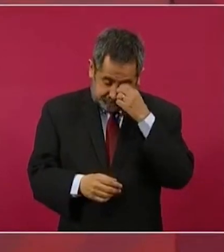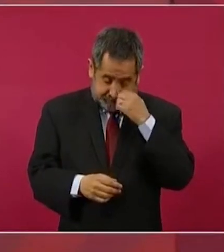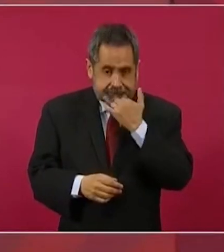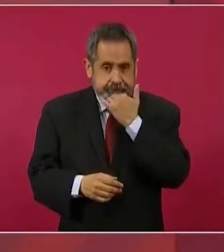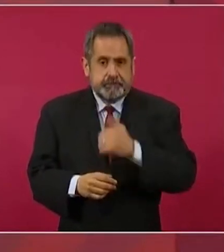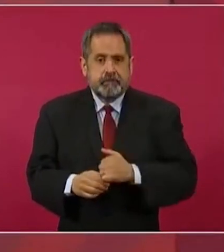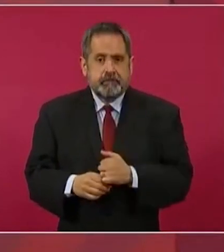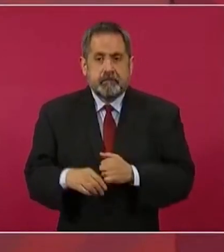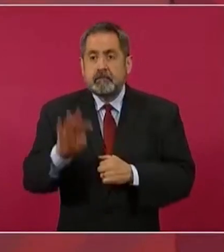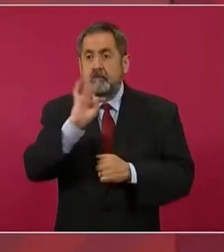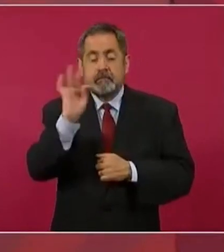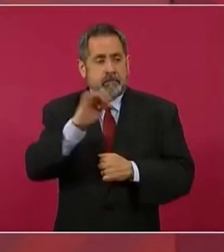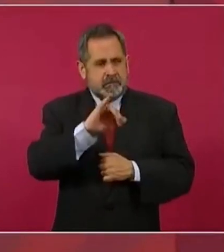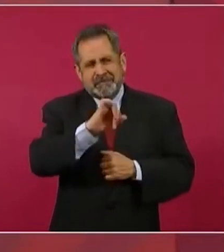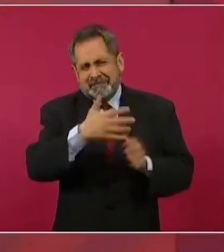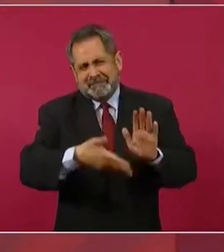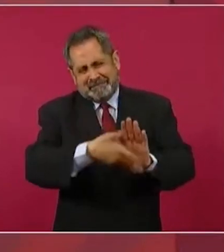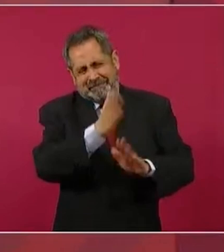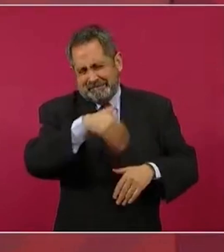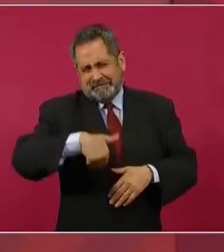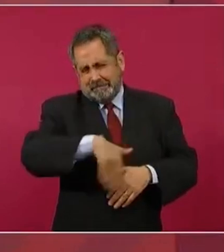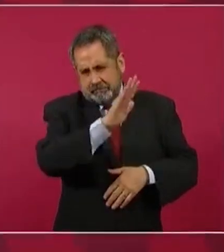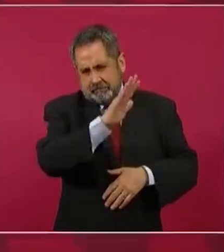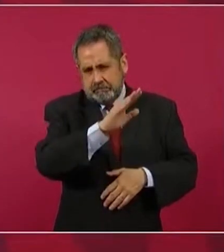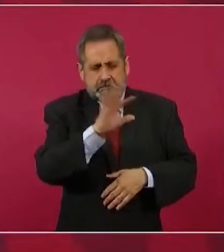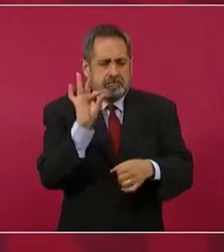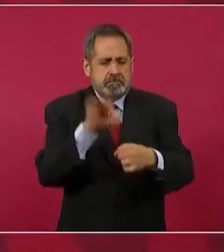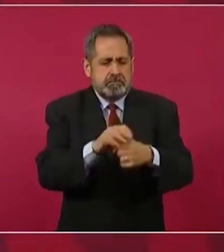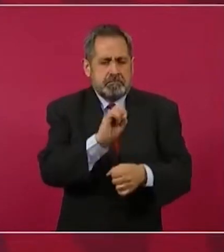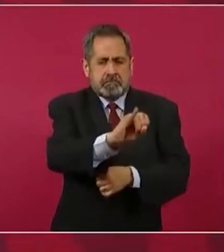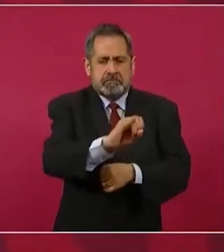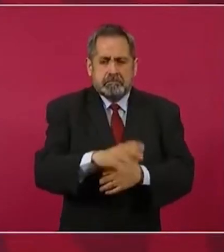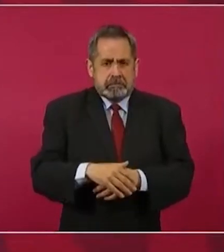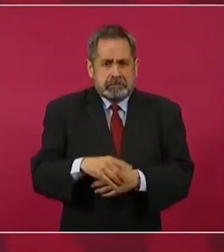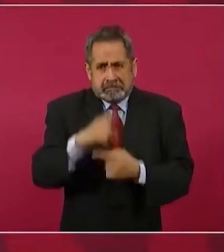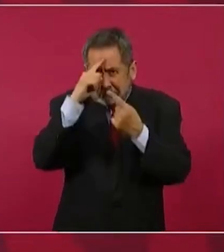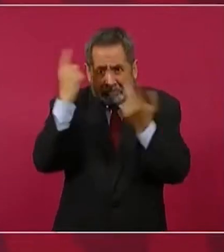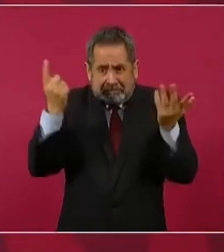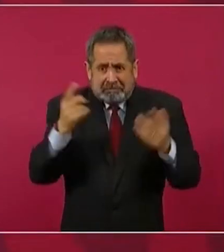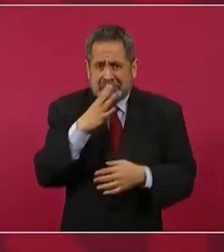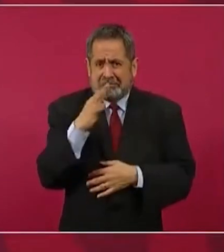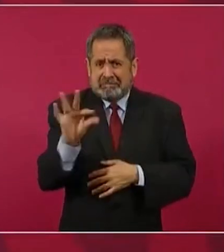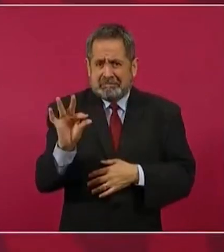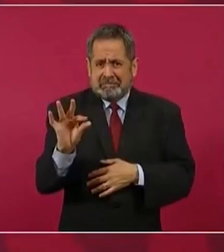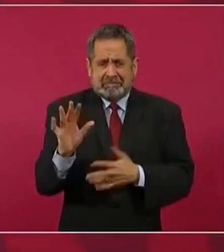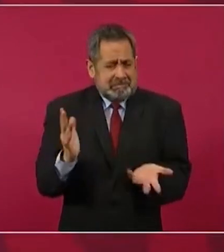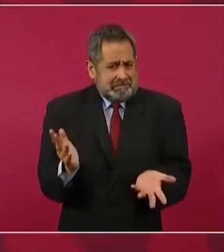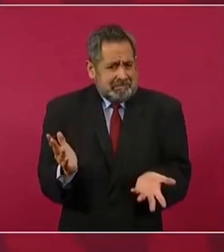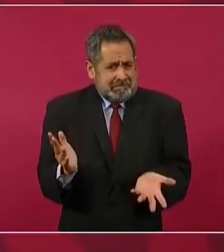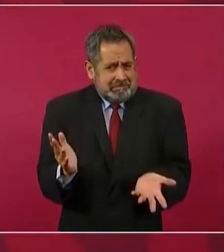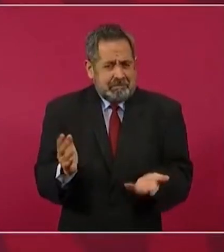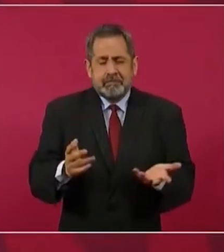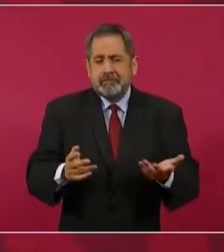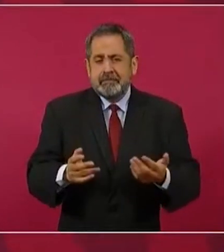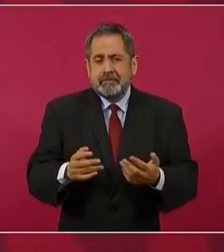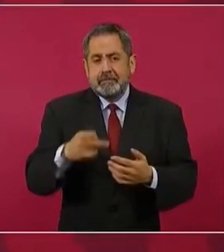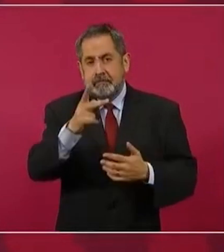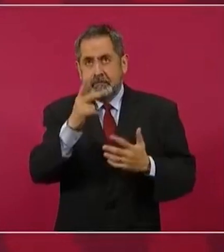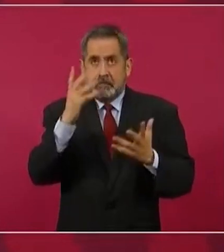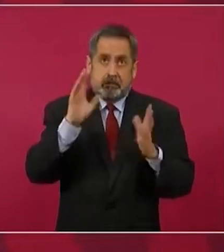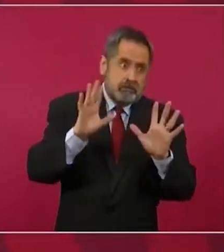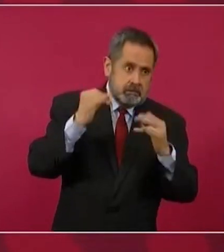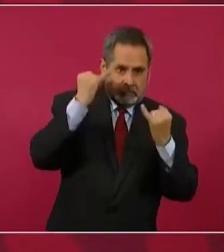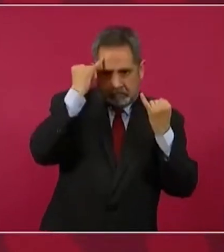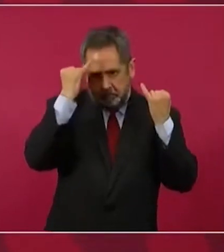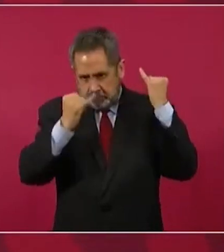que yo me vaya van a poner sí, eso no está tan complicado, pero meterse